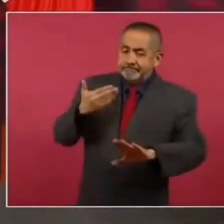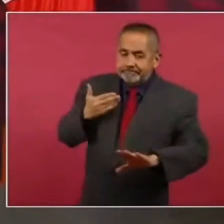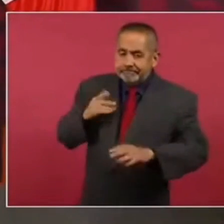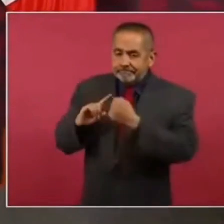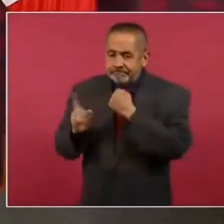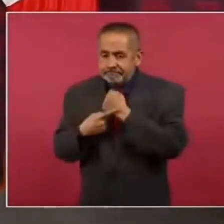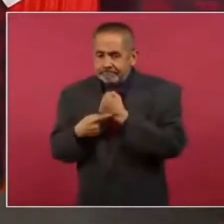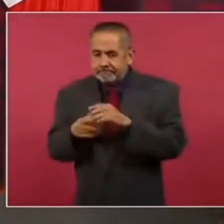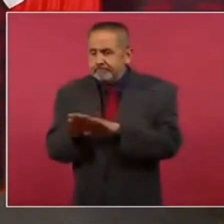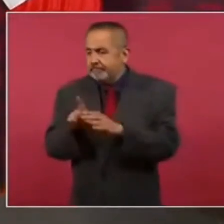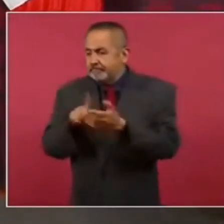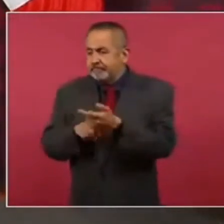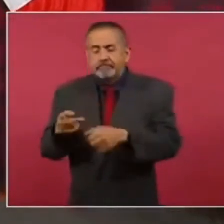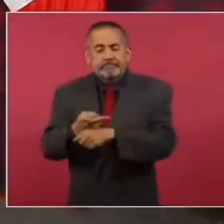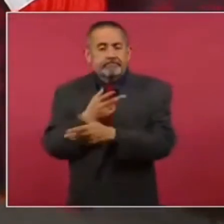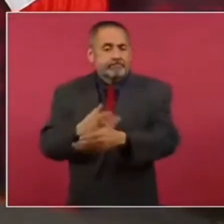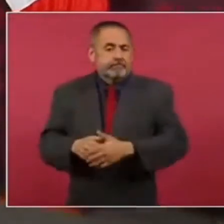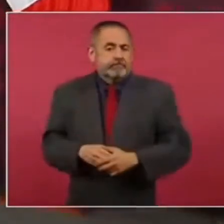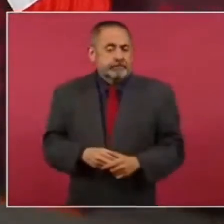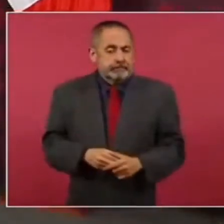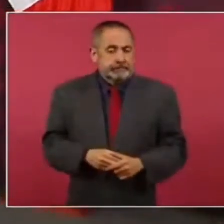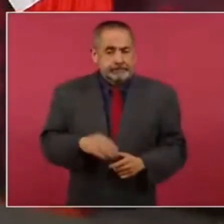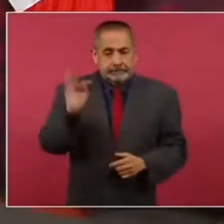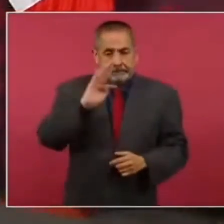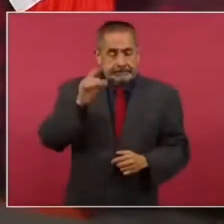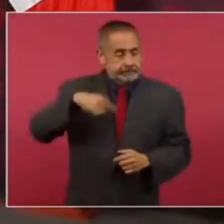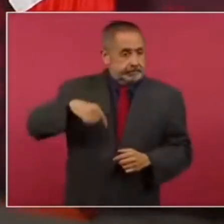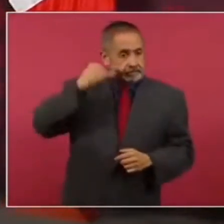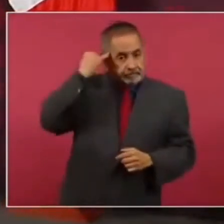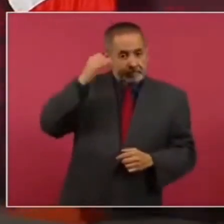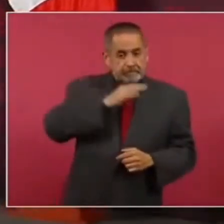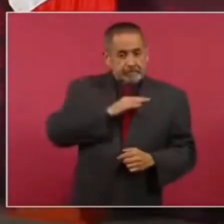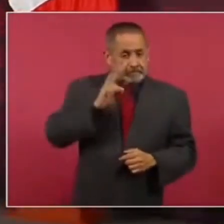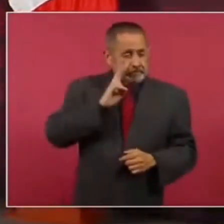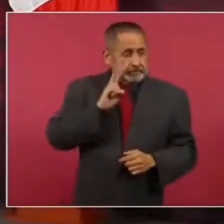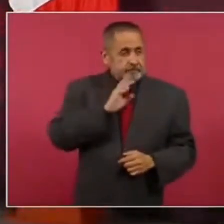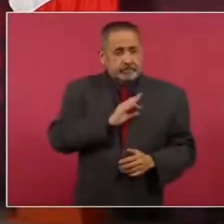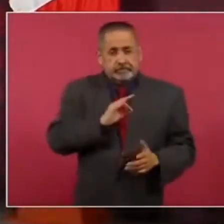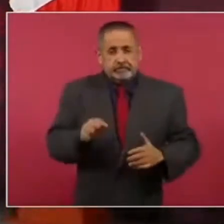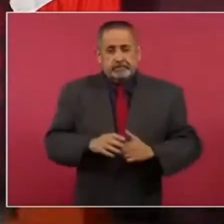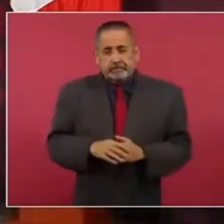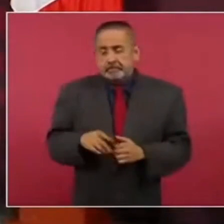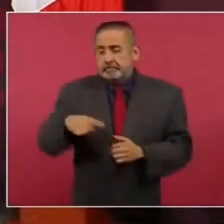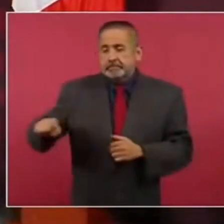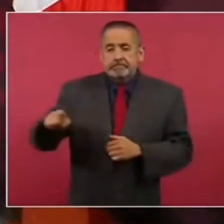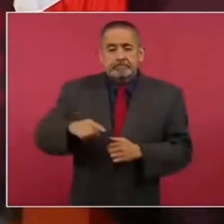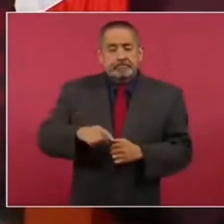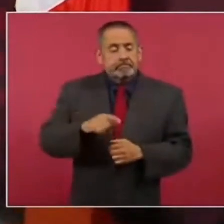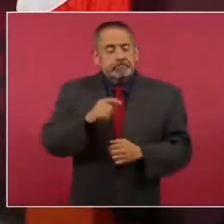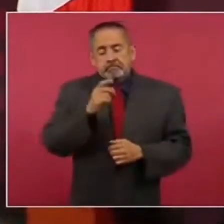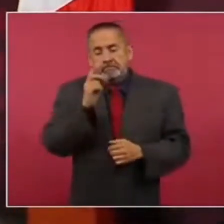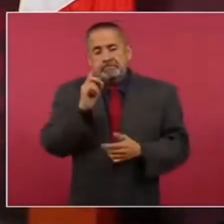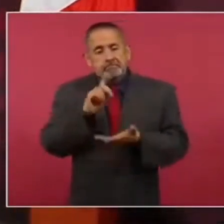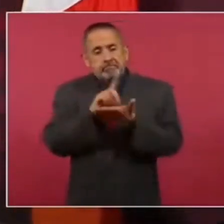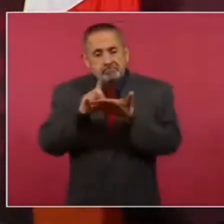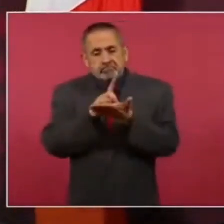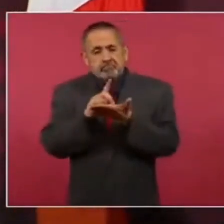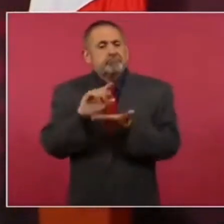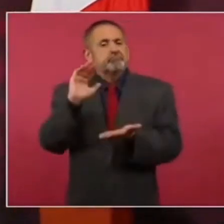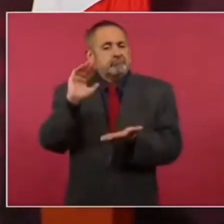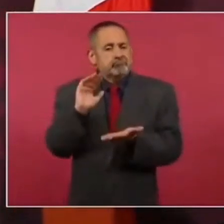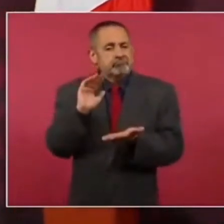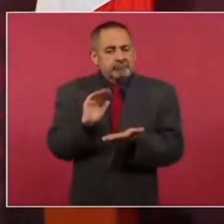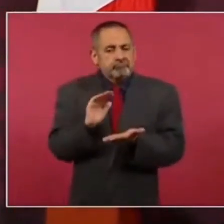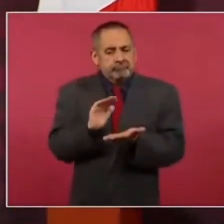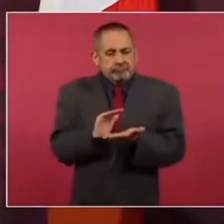logramos disminuir el consumo de